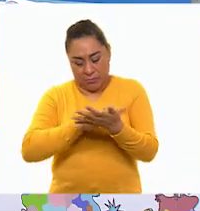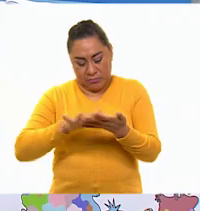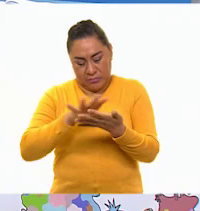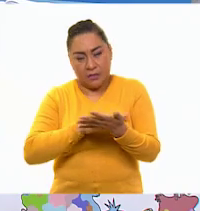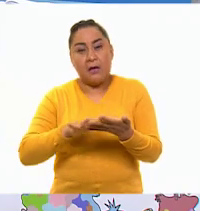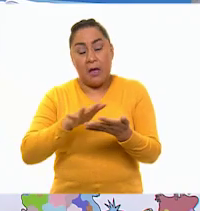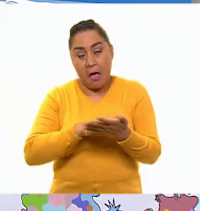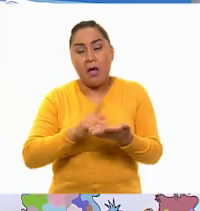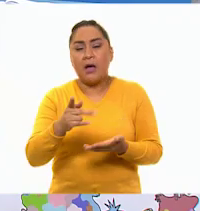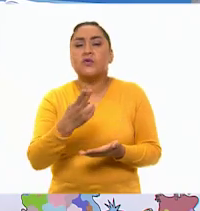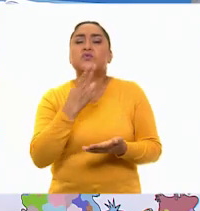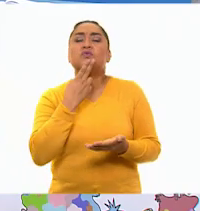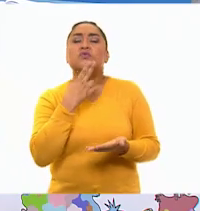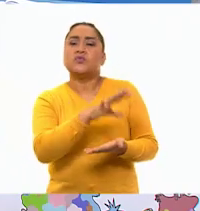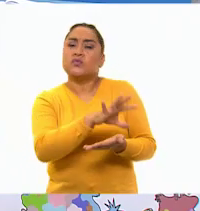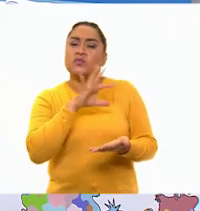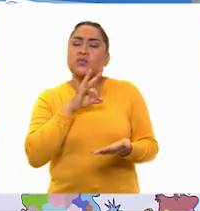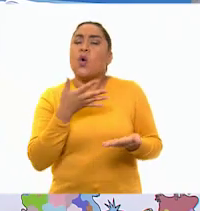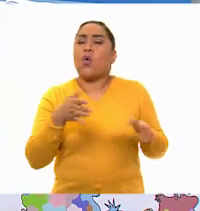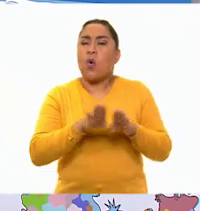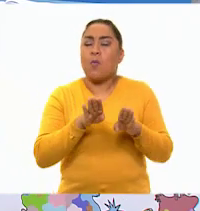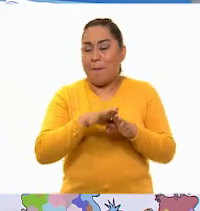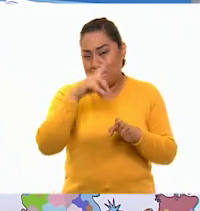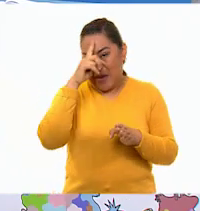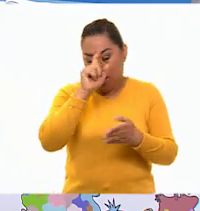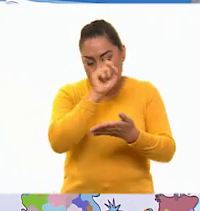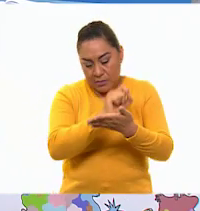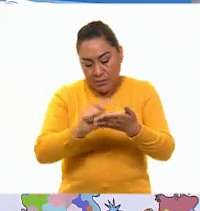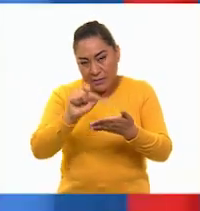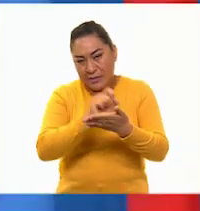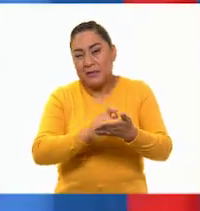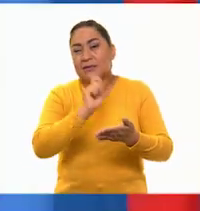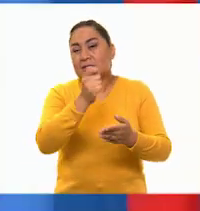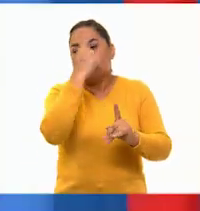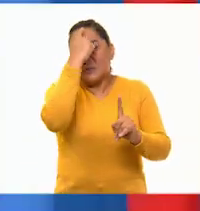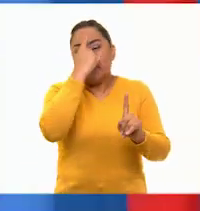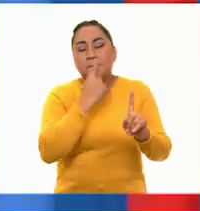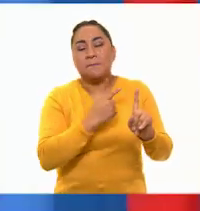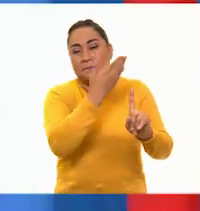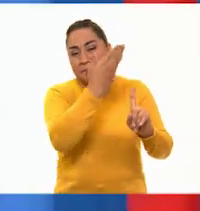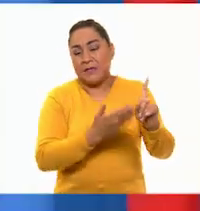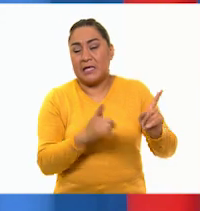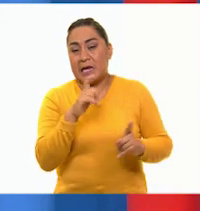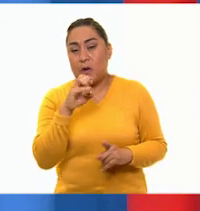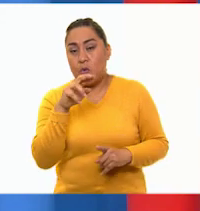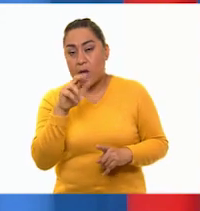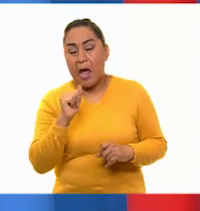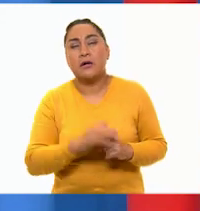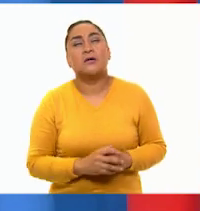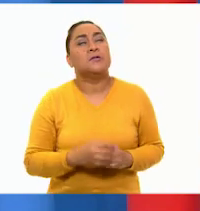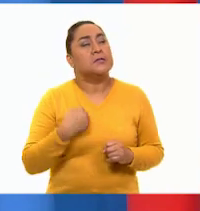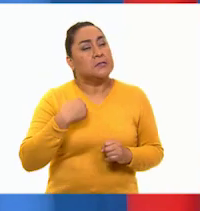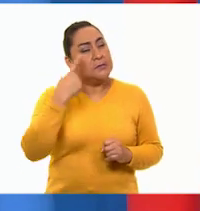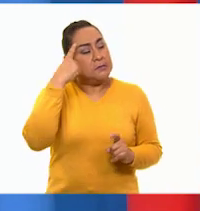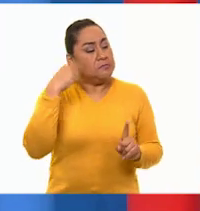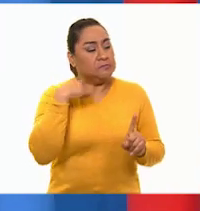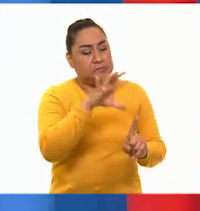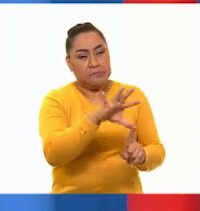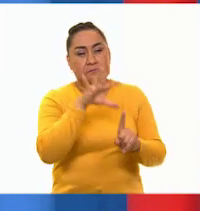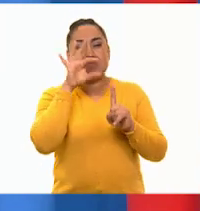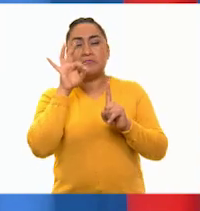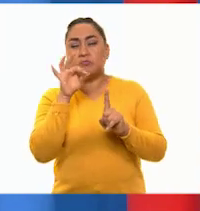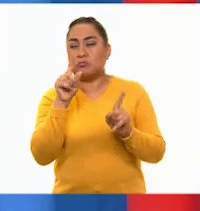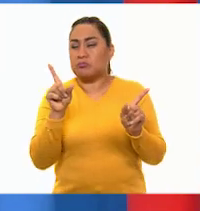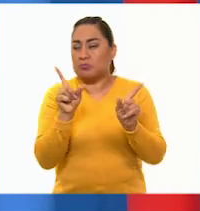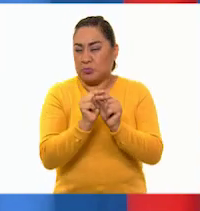¿de qué manera nos puede ayudar para escribir un retrato de Leona Vicario? Pues creo que solamente un pasaje presenta una descripción del